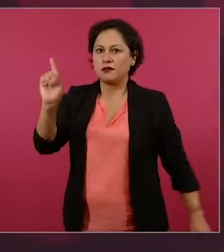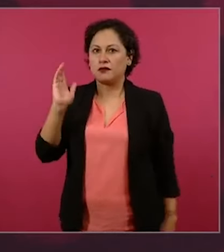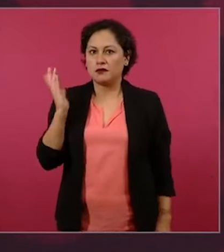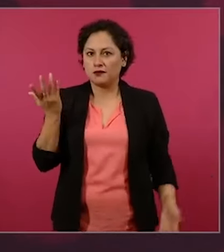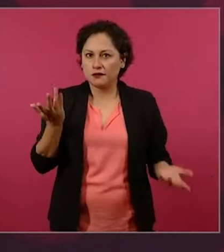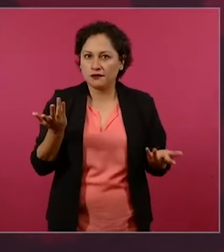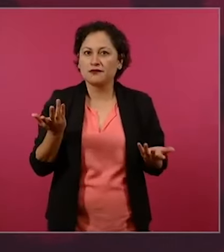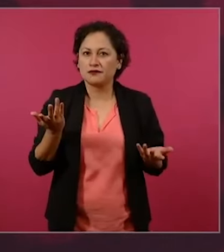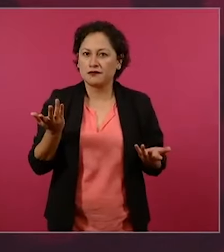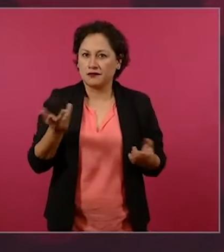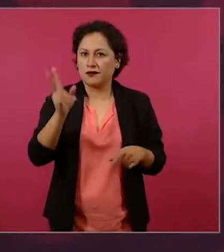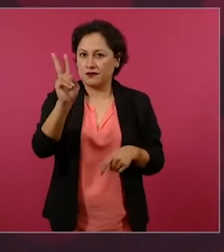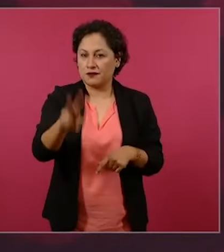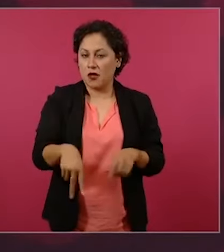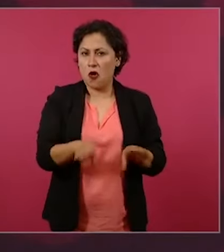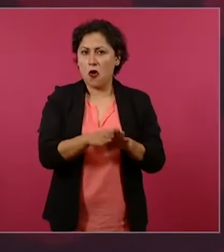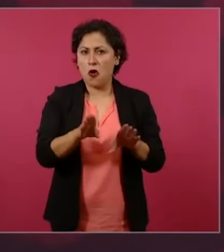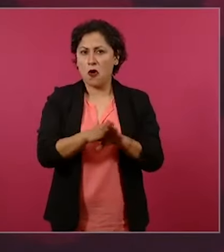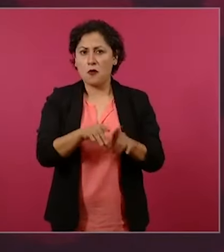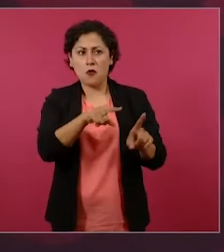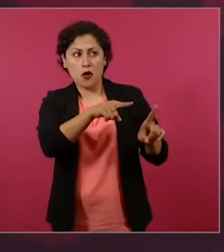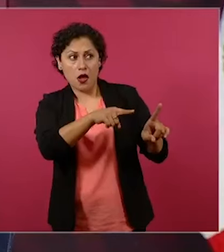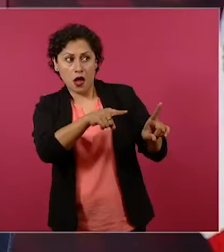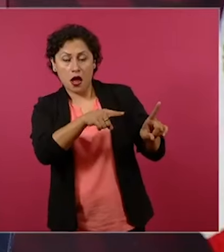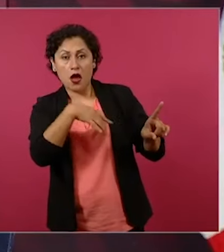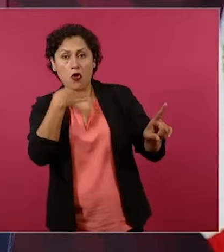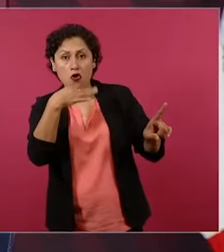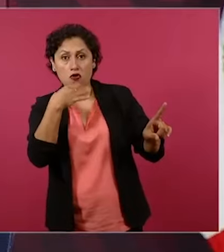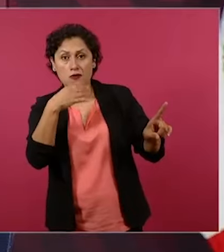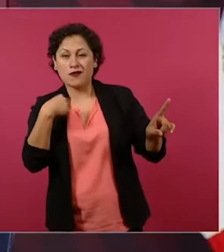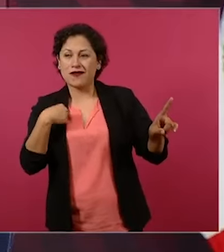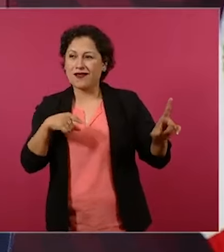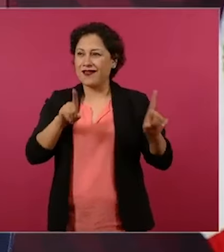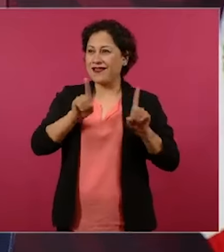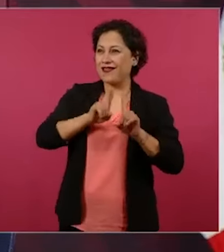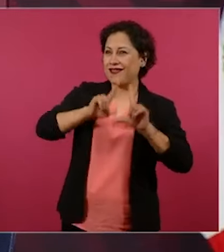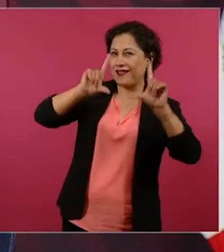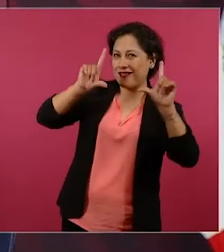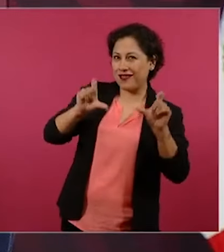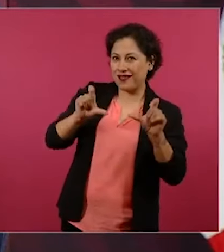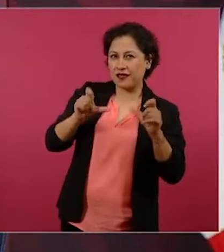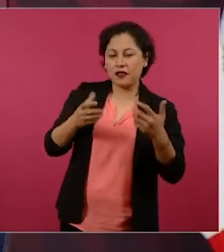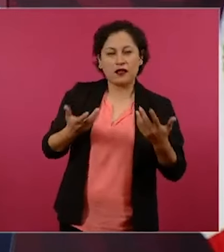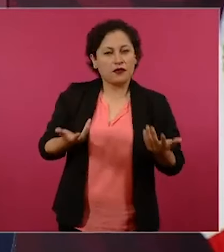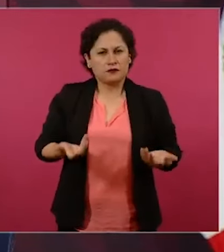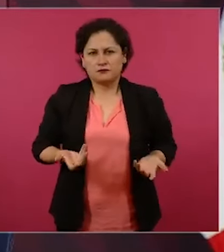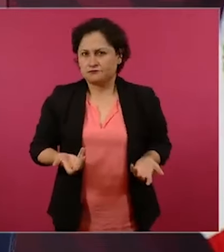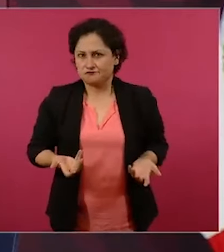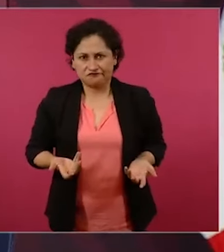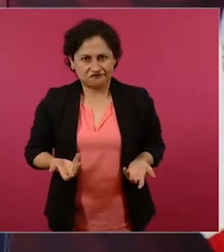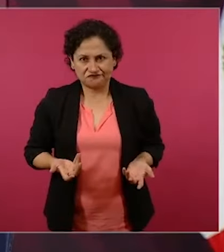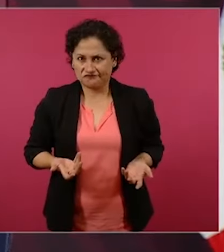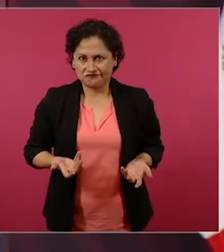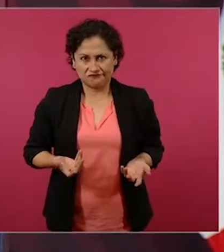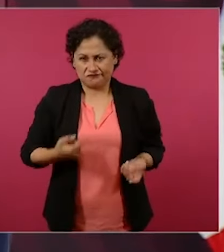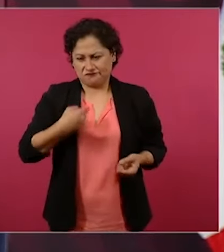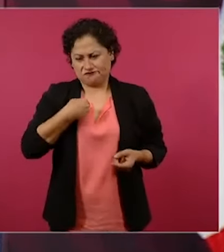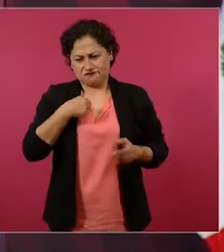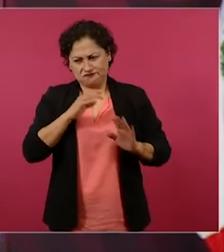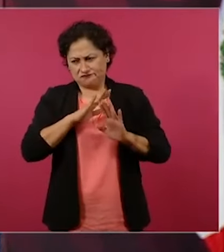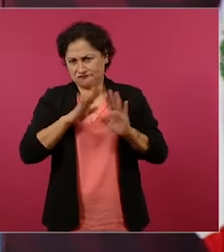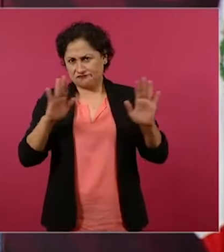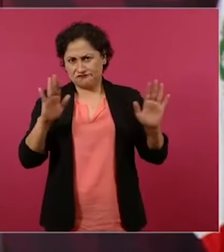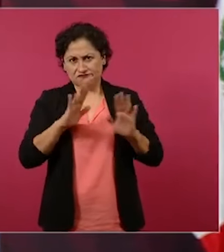pero eso antes